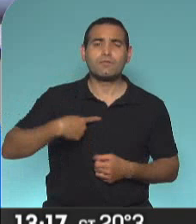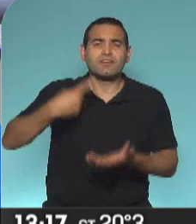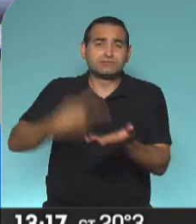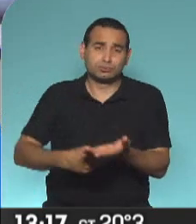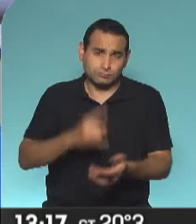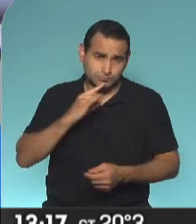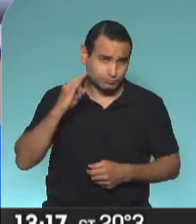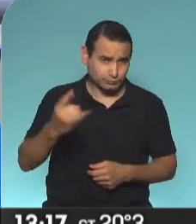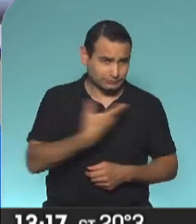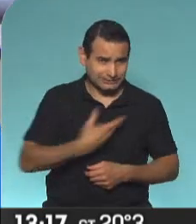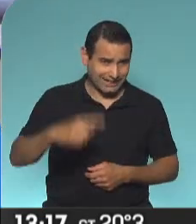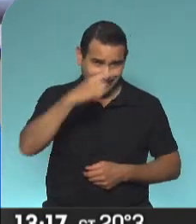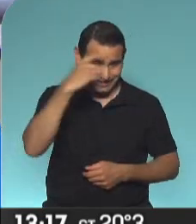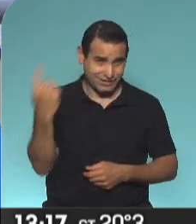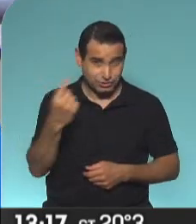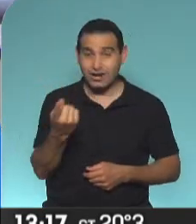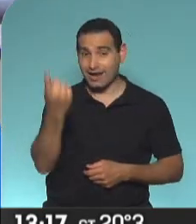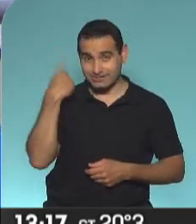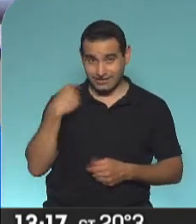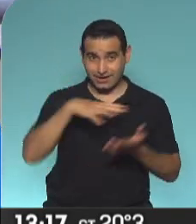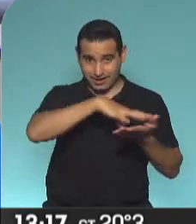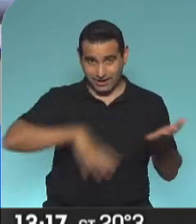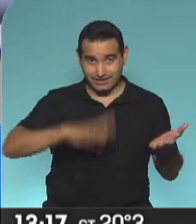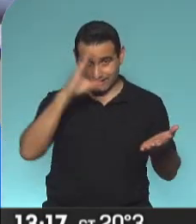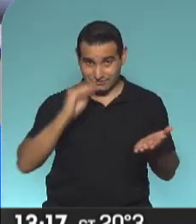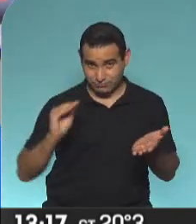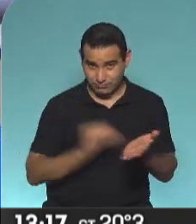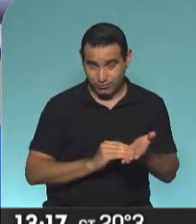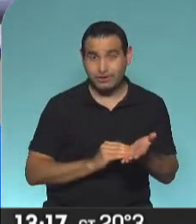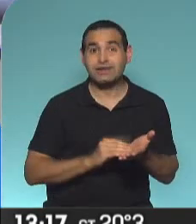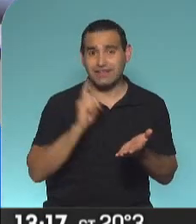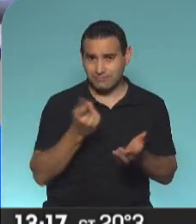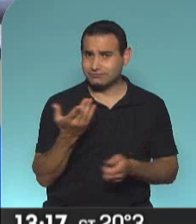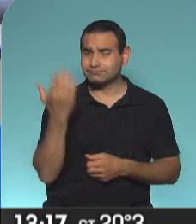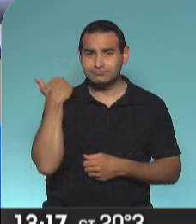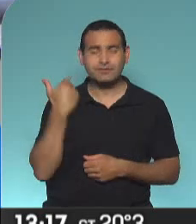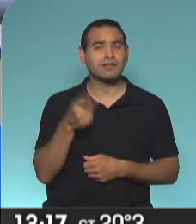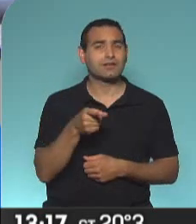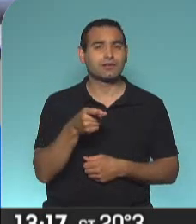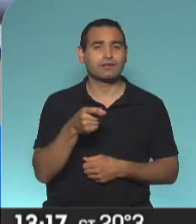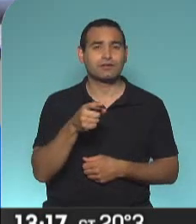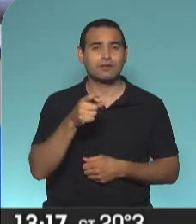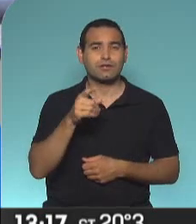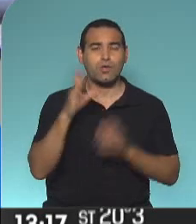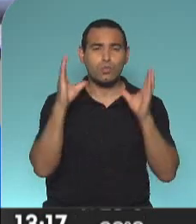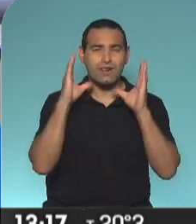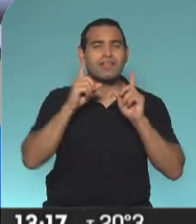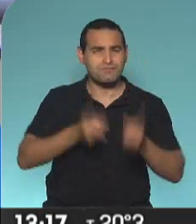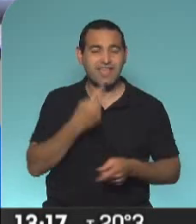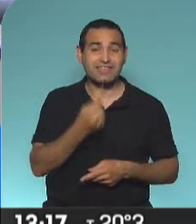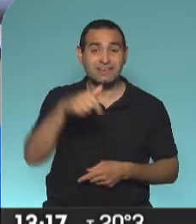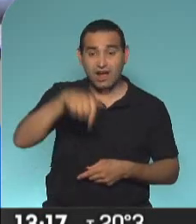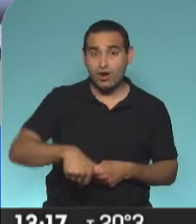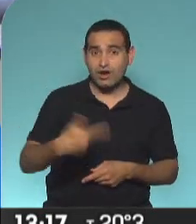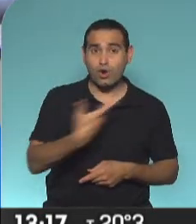el presidente de la Nación. No solo lo dijo ayer en la carta Cristina Kirchner, en las últimas horas también el propio Eduardo Dualde señaló que en este sistema